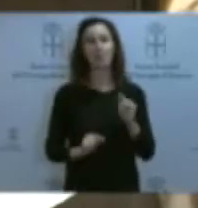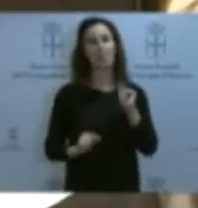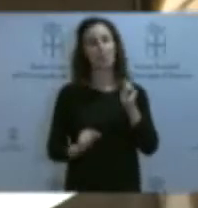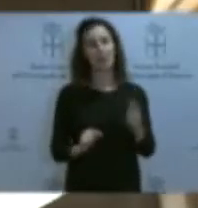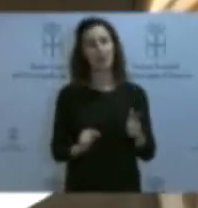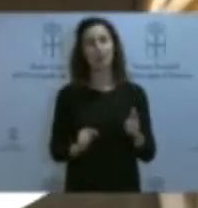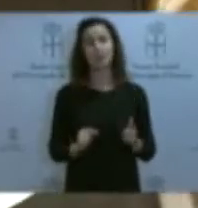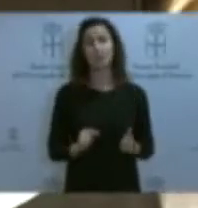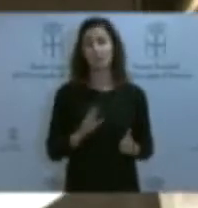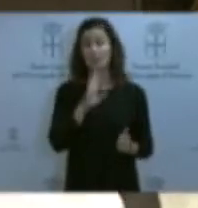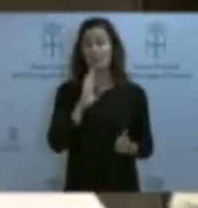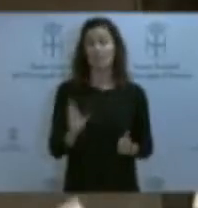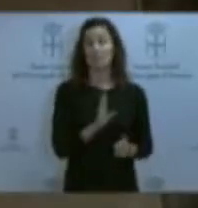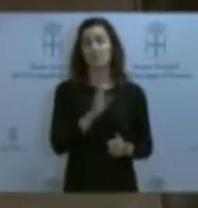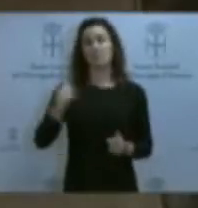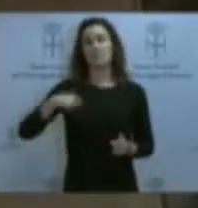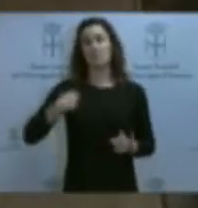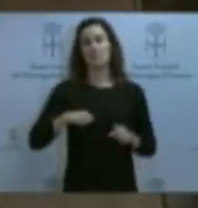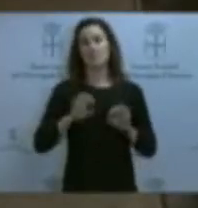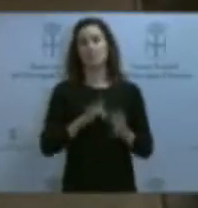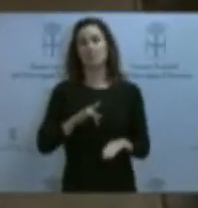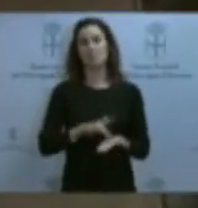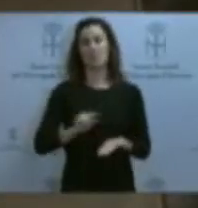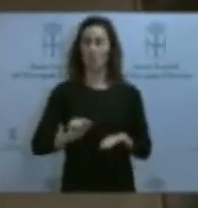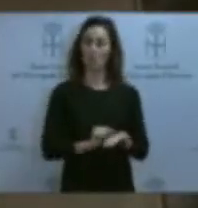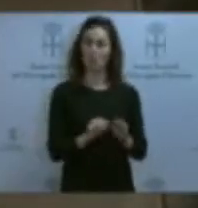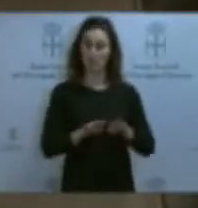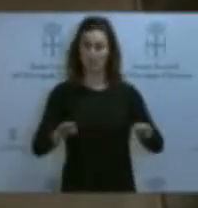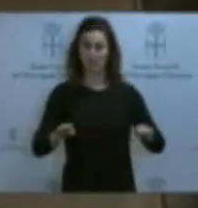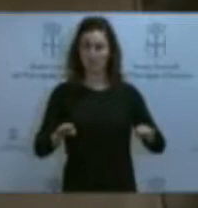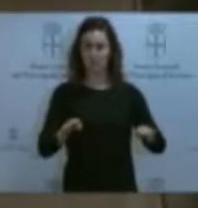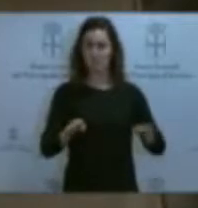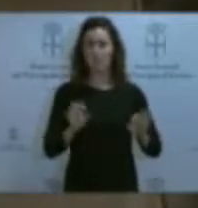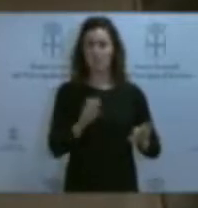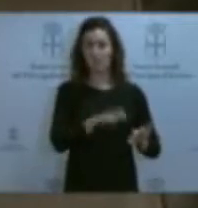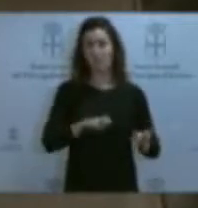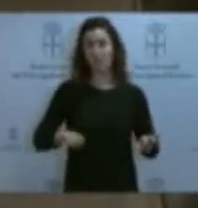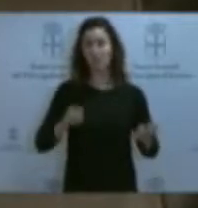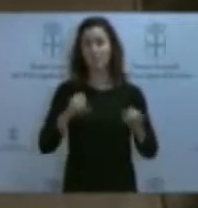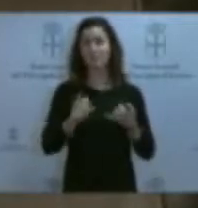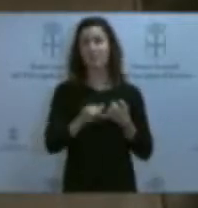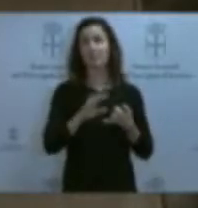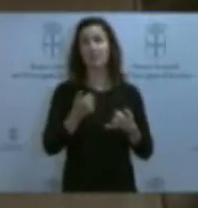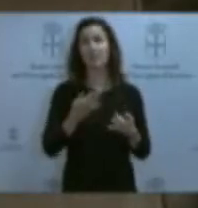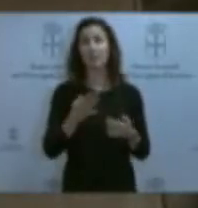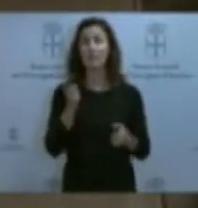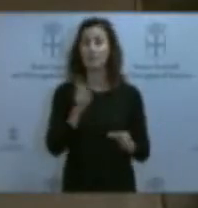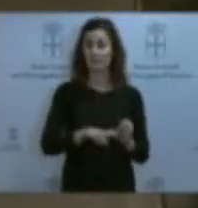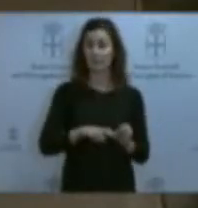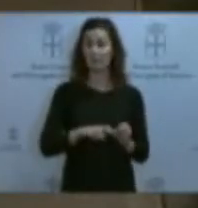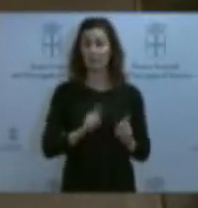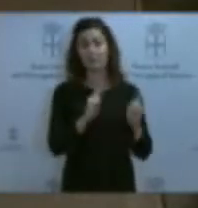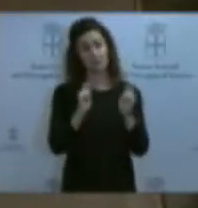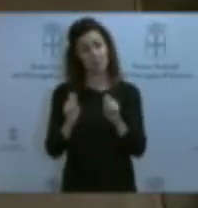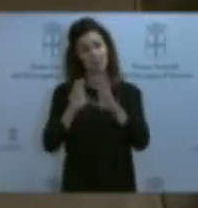participación como presidente en una mesa de contratación en la que participaba Telecable y más aún se llevó la adjudicación. Usted dijo aquí el